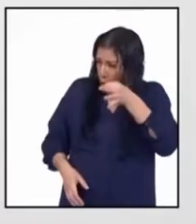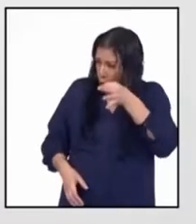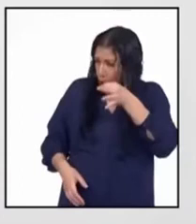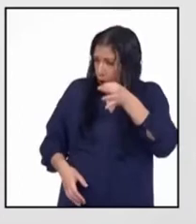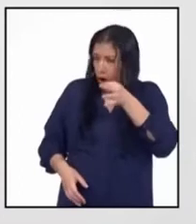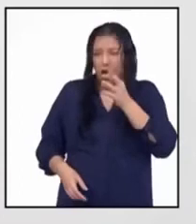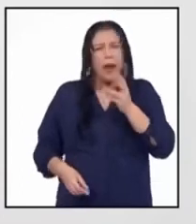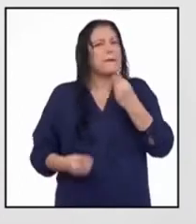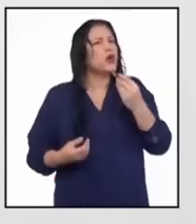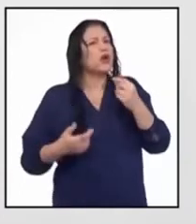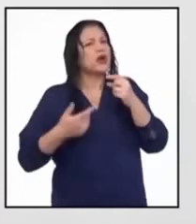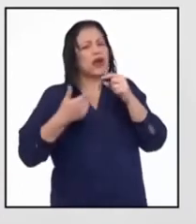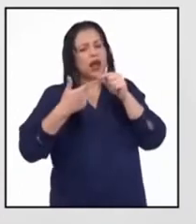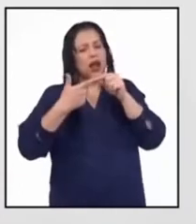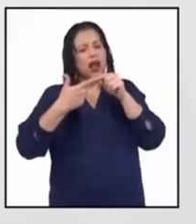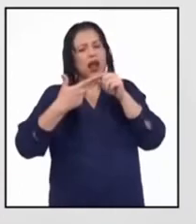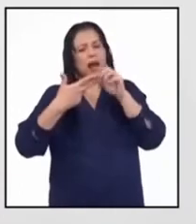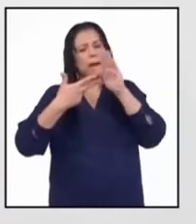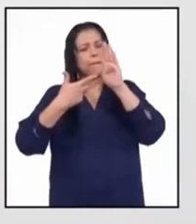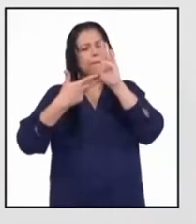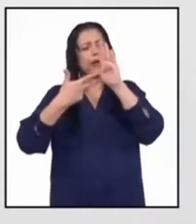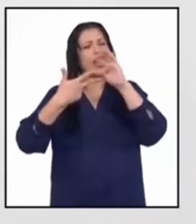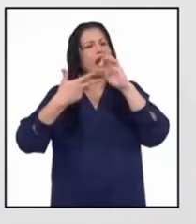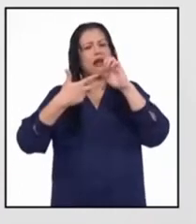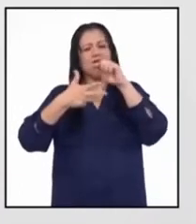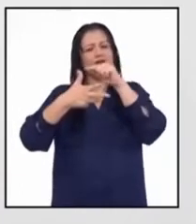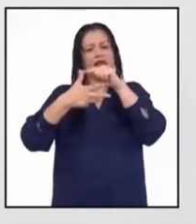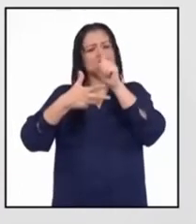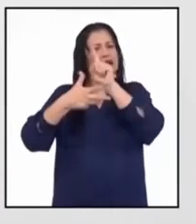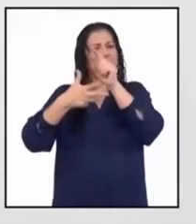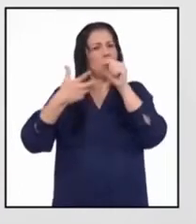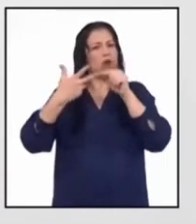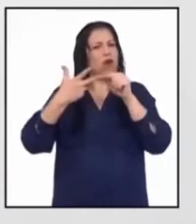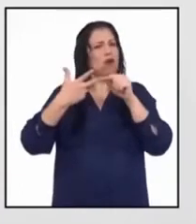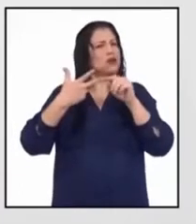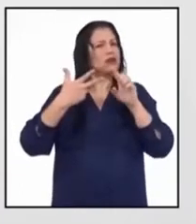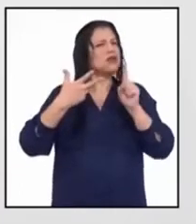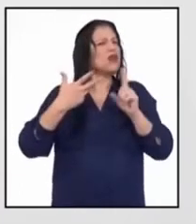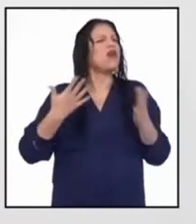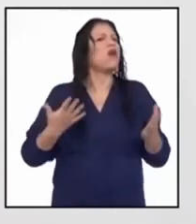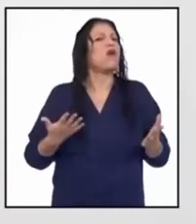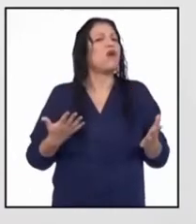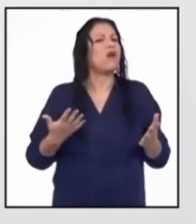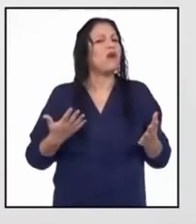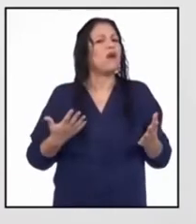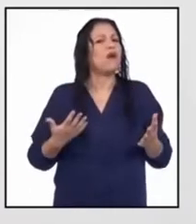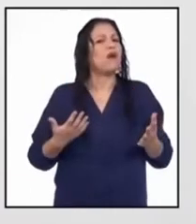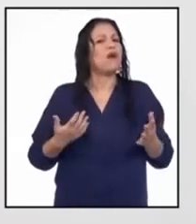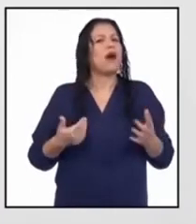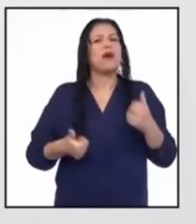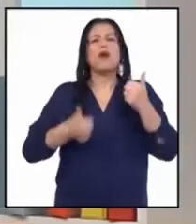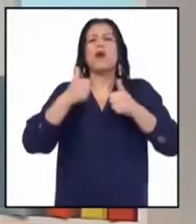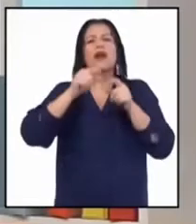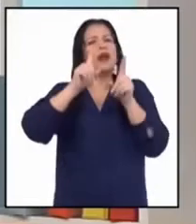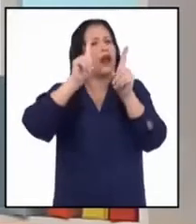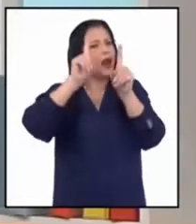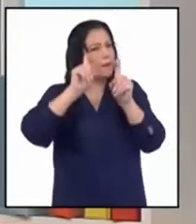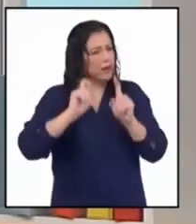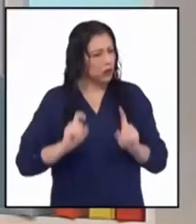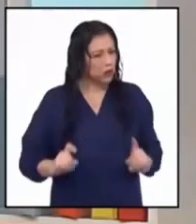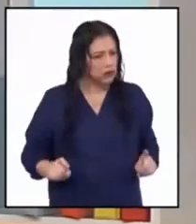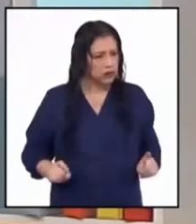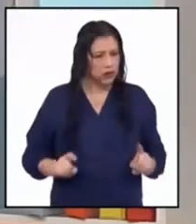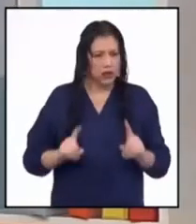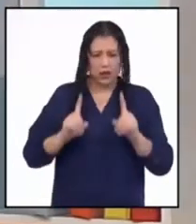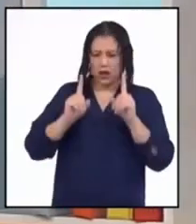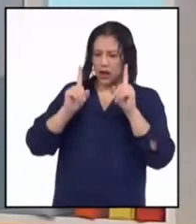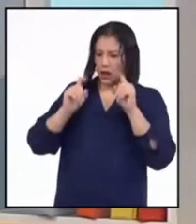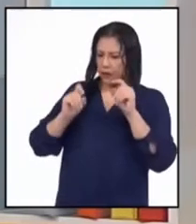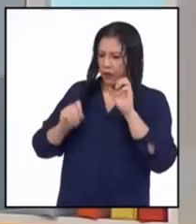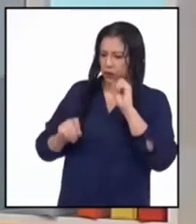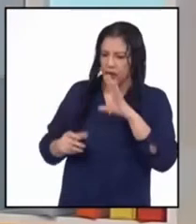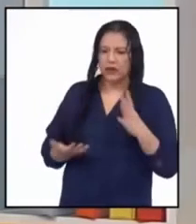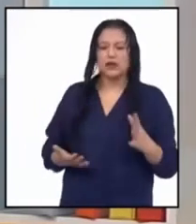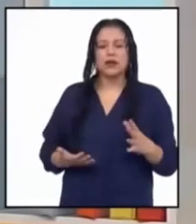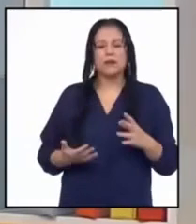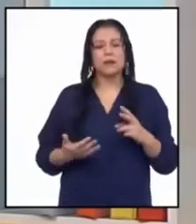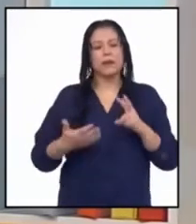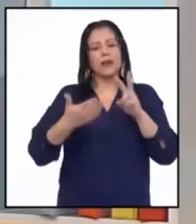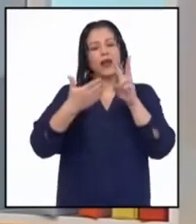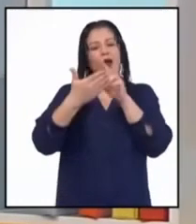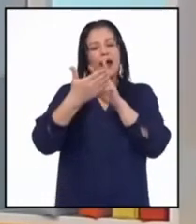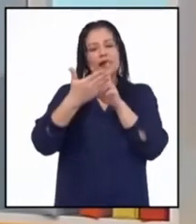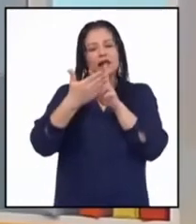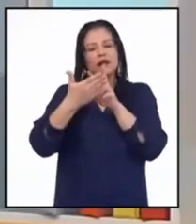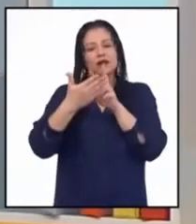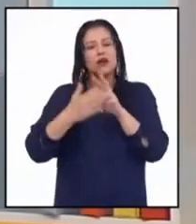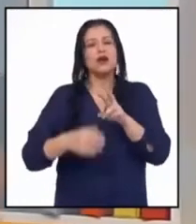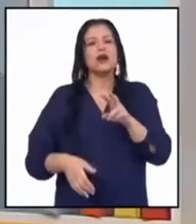¿Por qué sería la B y no las otras? ¿Qué te dice la pregunta, Stephanie? La pregunta se refiere al texto que dice,